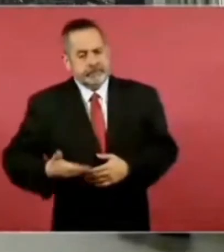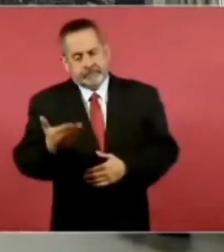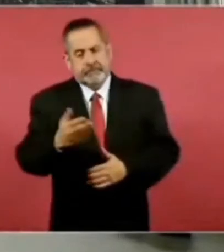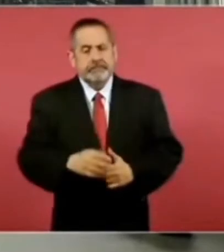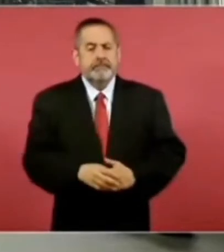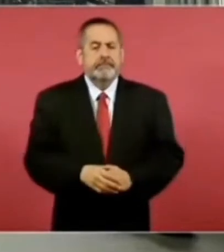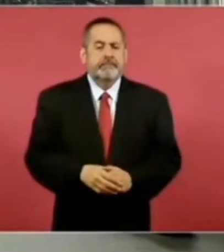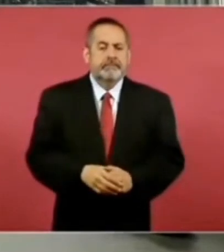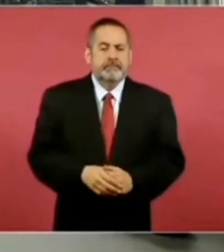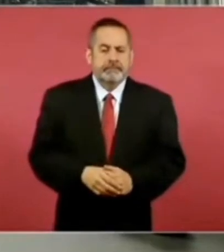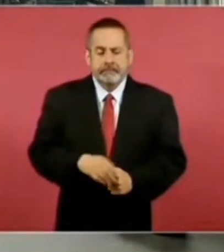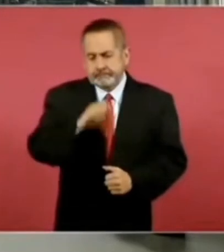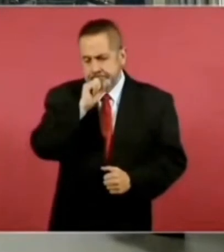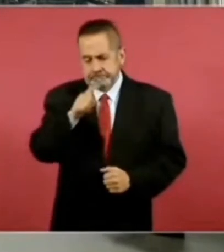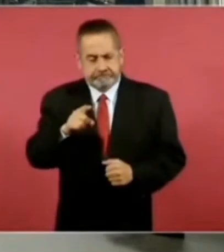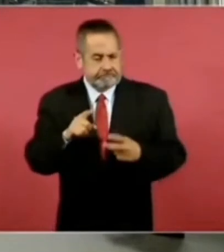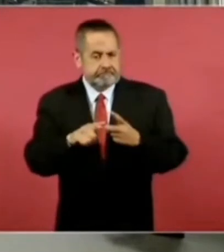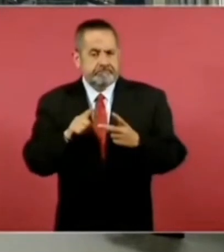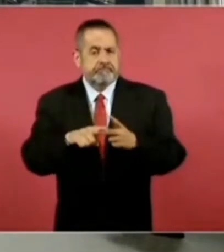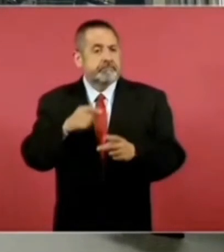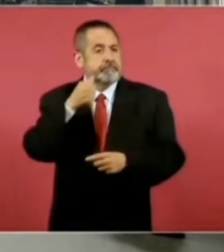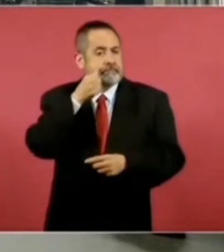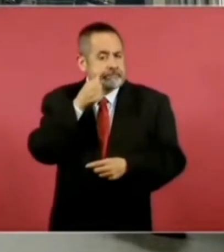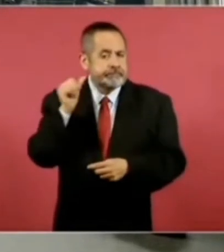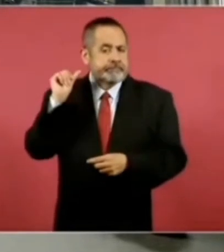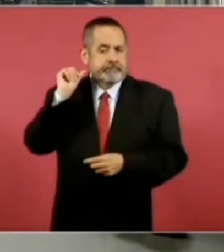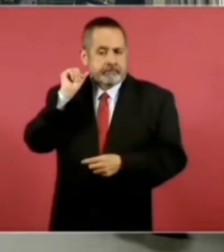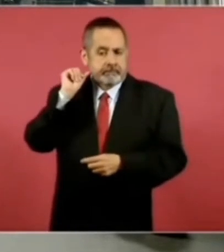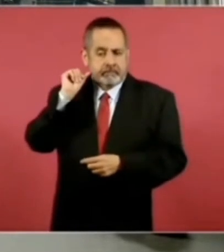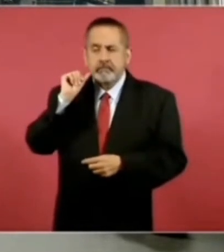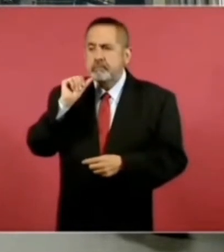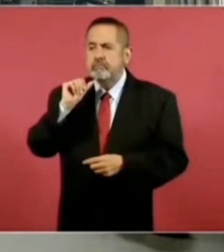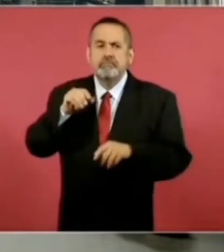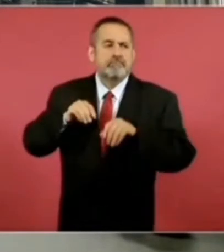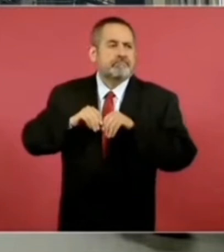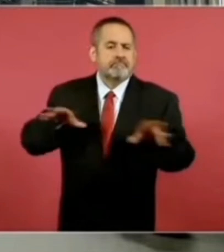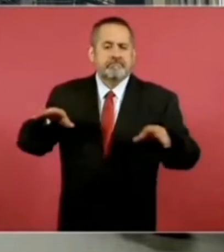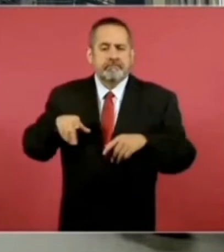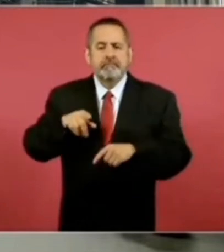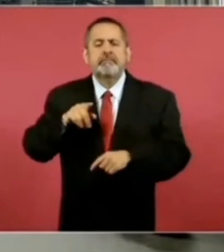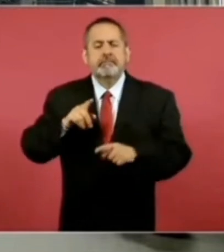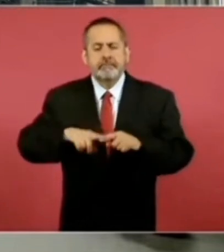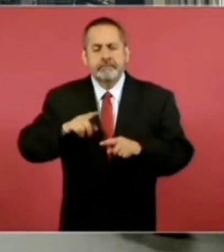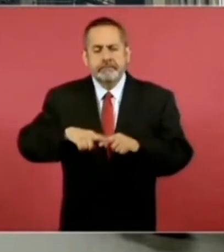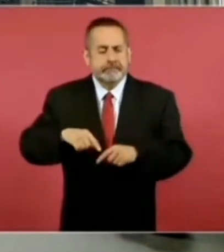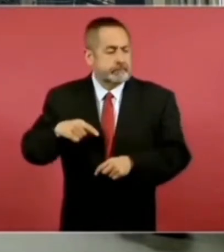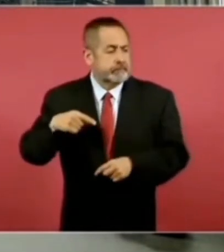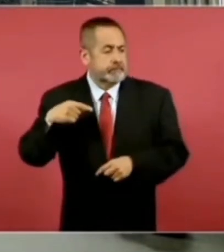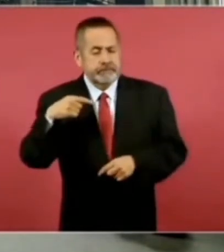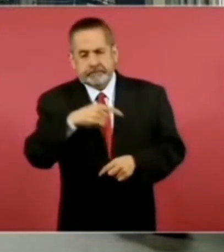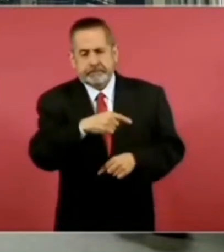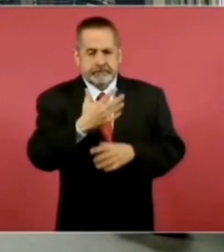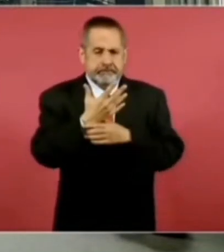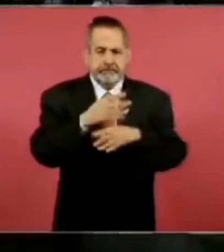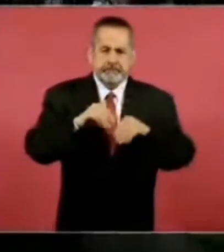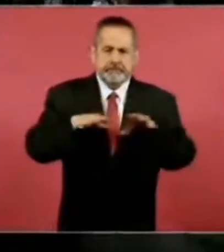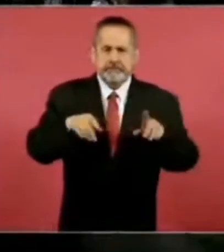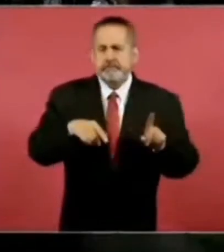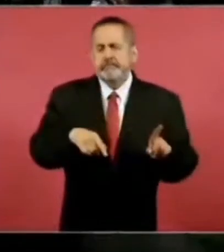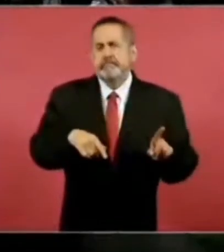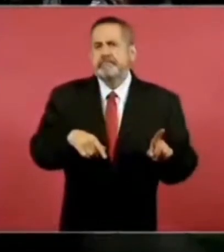También retomar que el día de ayer se dio a conocer por parte de una declaración de una